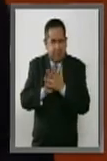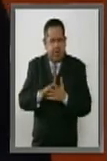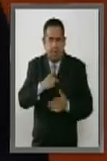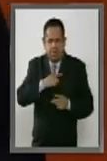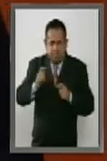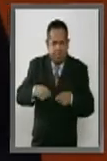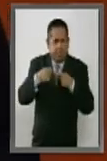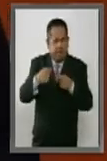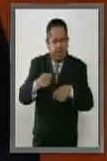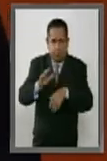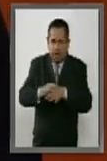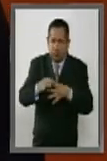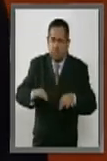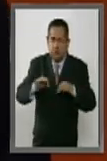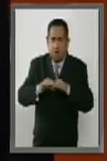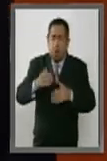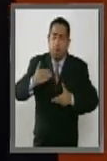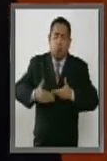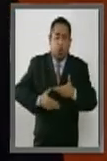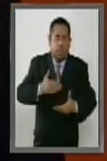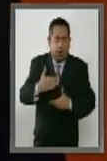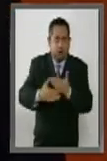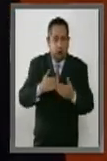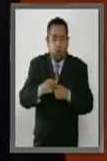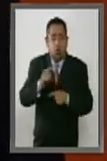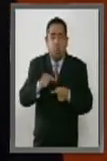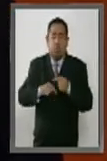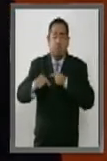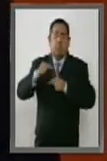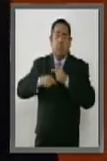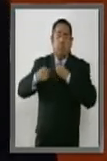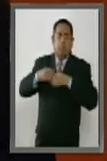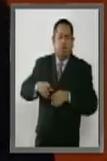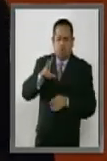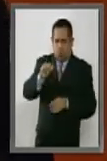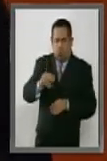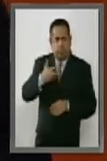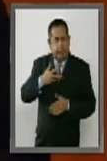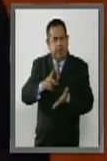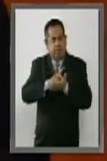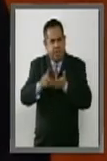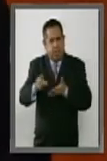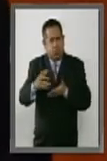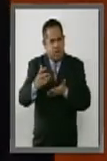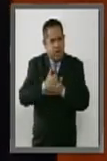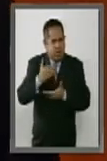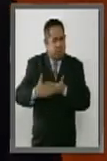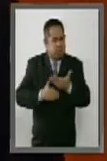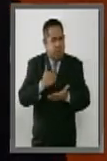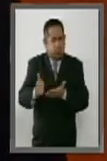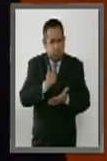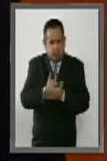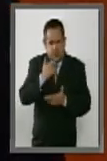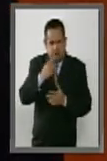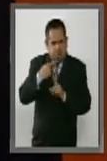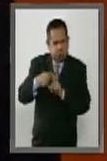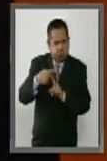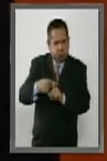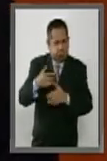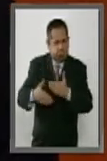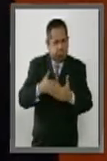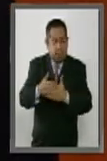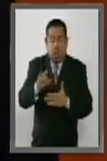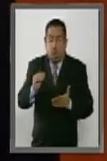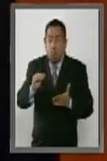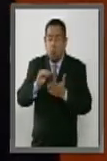garantizar los principios de progresividad y no regresividad de los derechos conquistados en la ciudad e incorporar